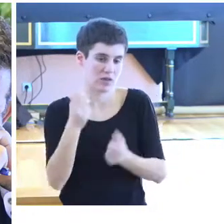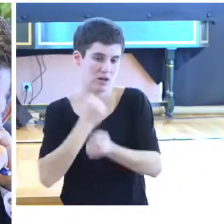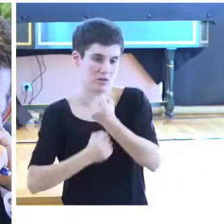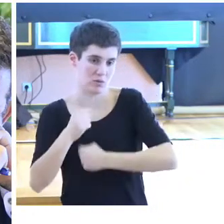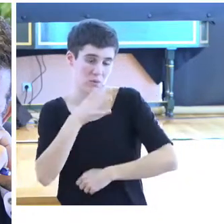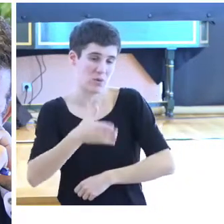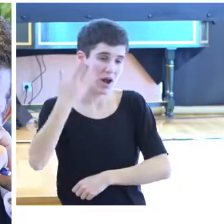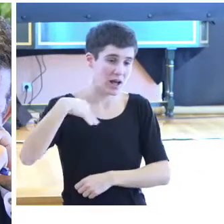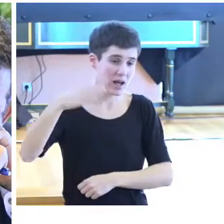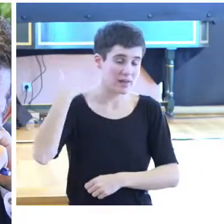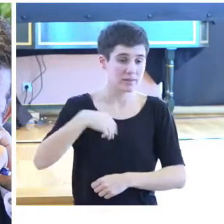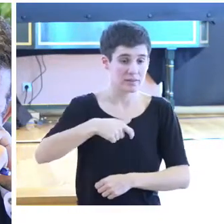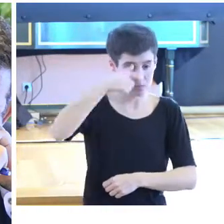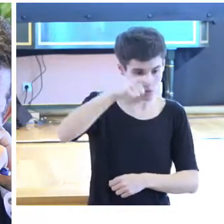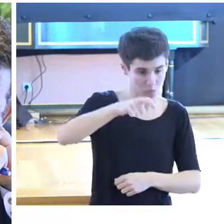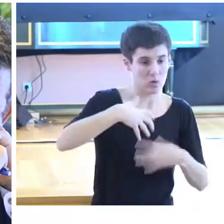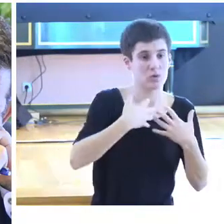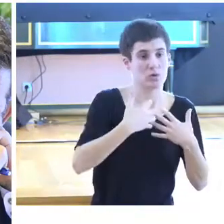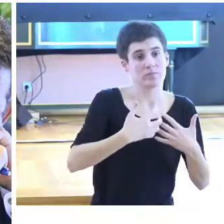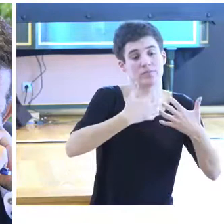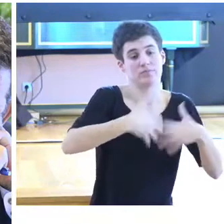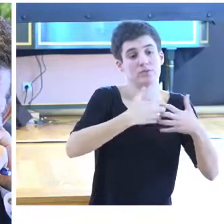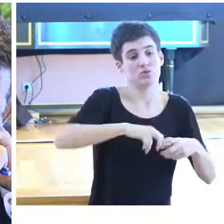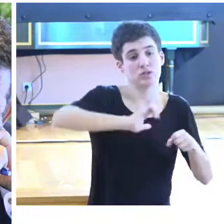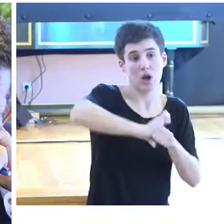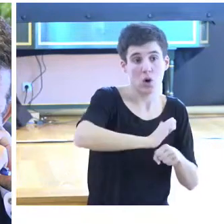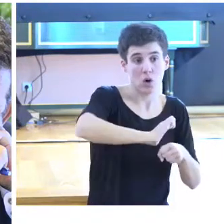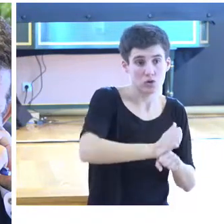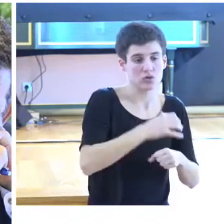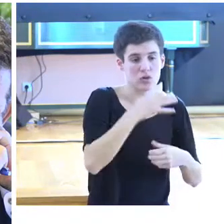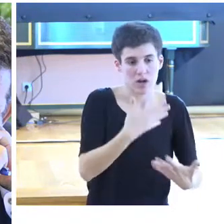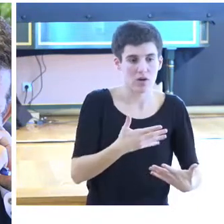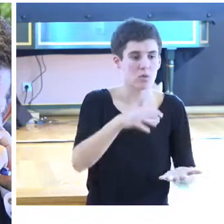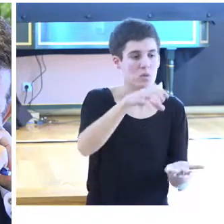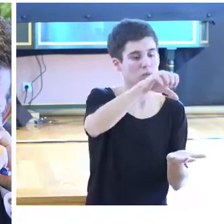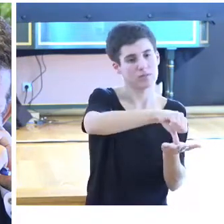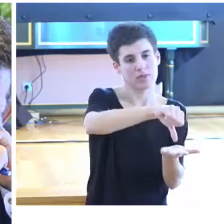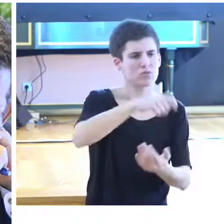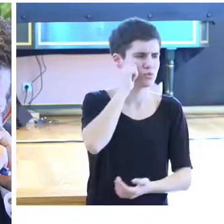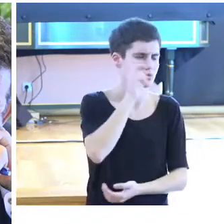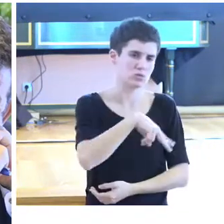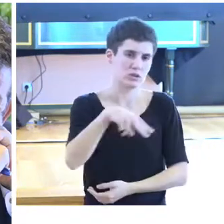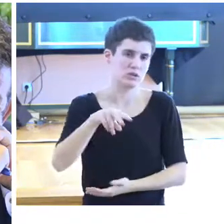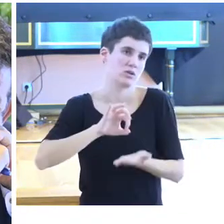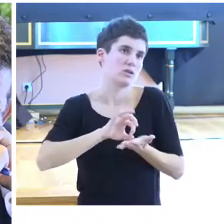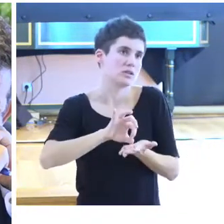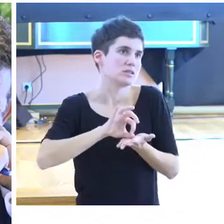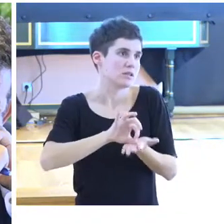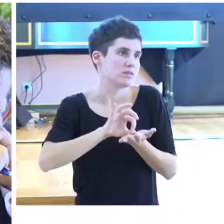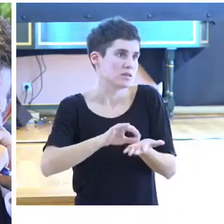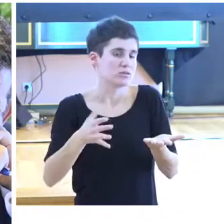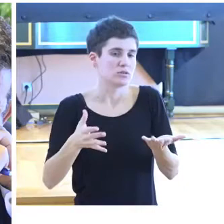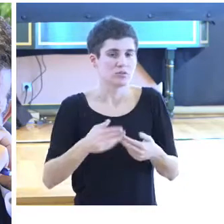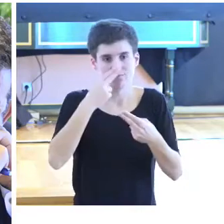municipio se dedicaba a la industria del corcho y, sin embargo, ahora es un importante centro turístico y de servicios plenamente consolidado.